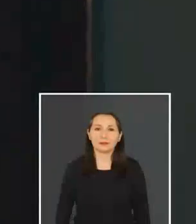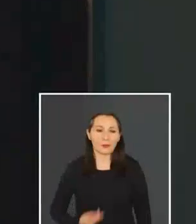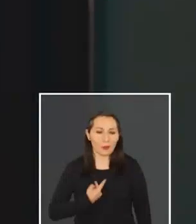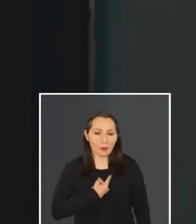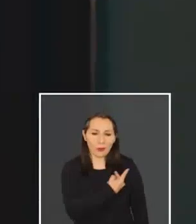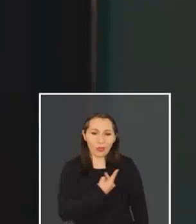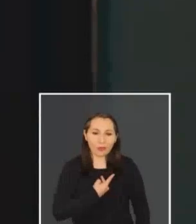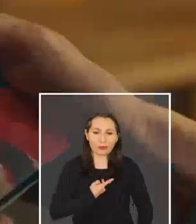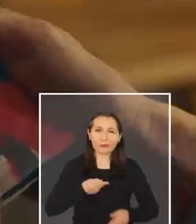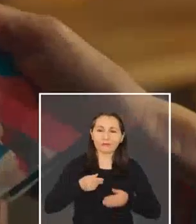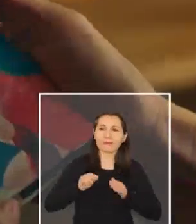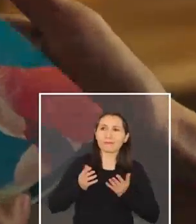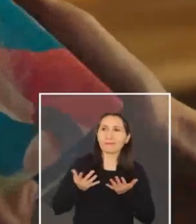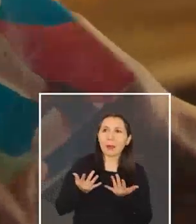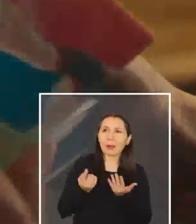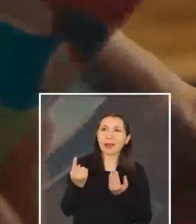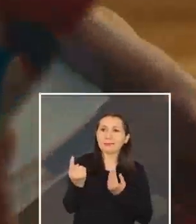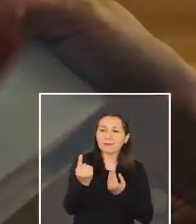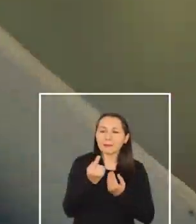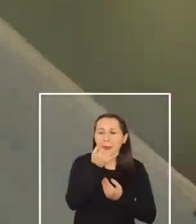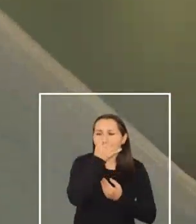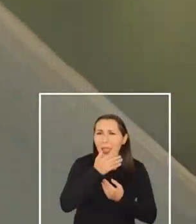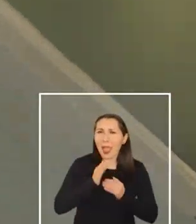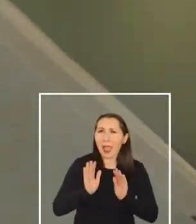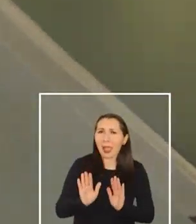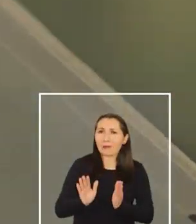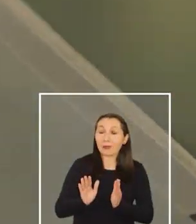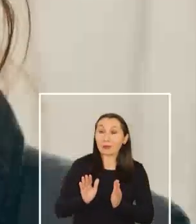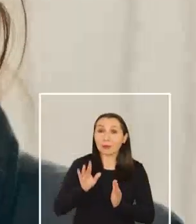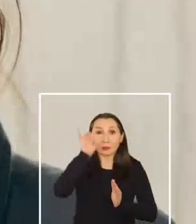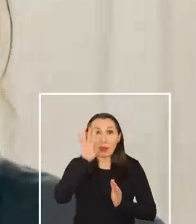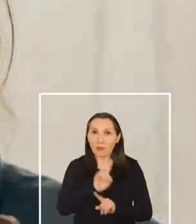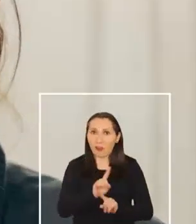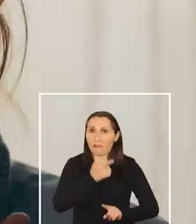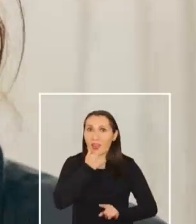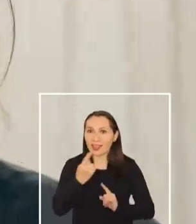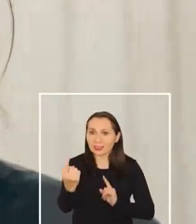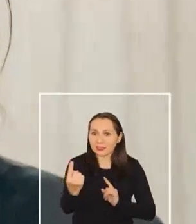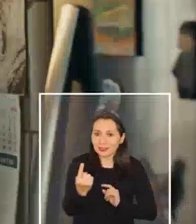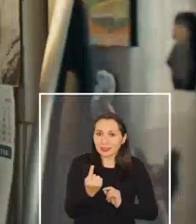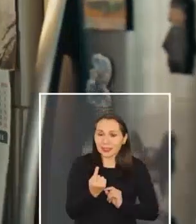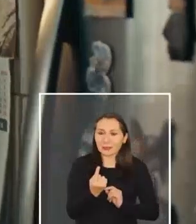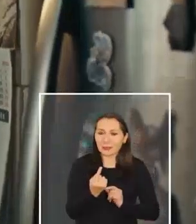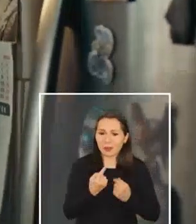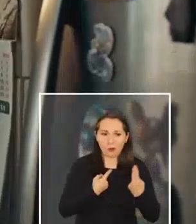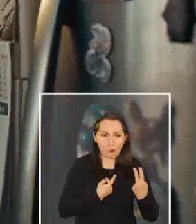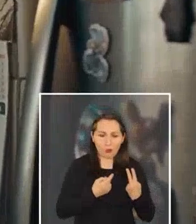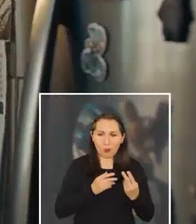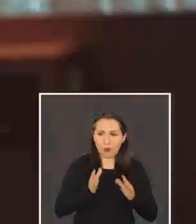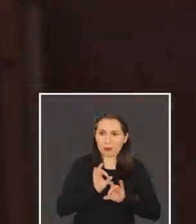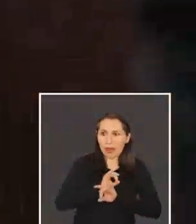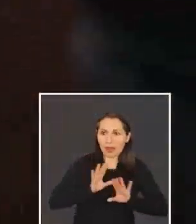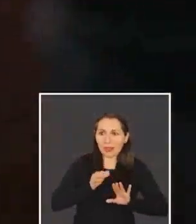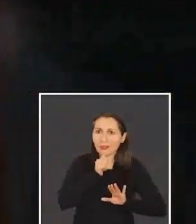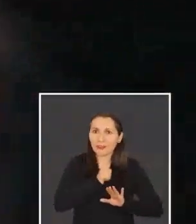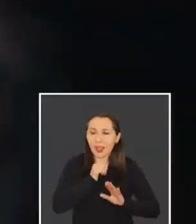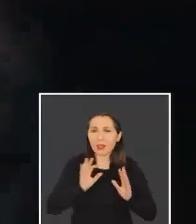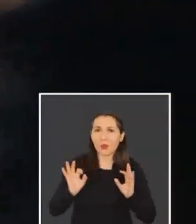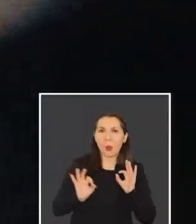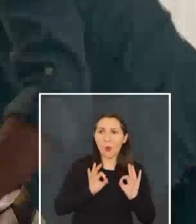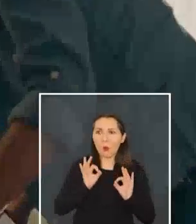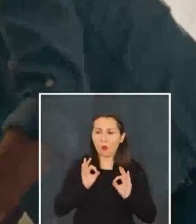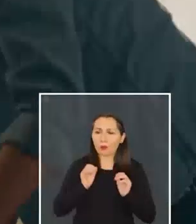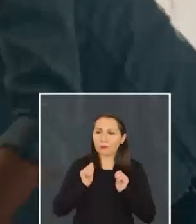Te estuvimos esperando por tanto tiempo sabíamos que no iba a ser fácil que si no estábamos preparados